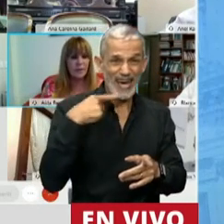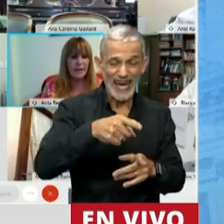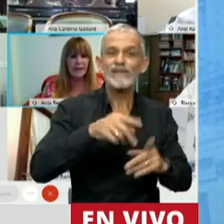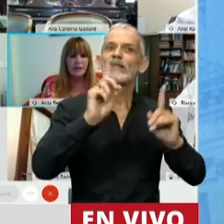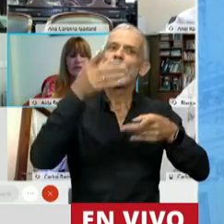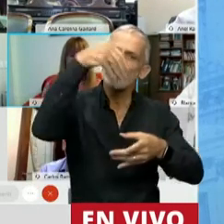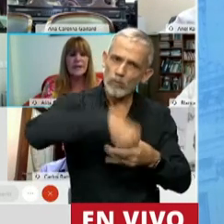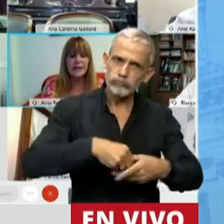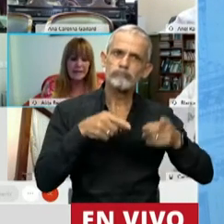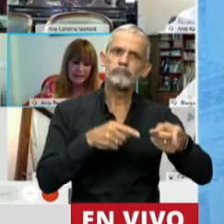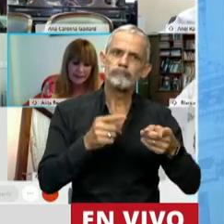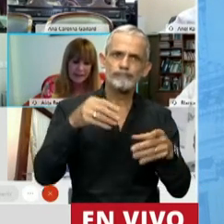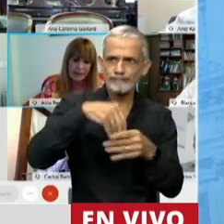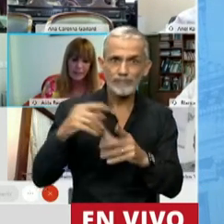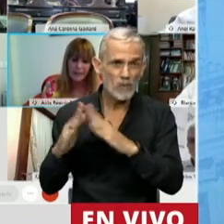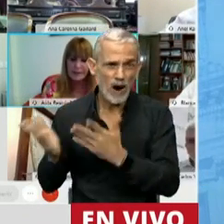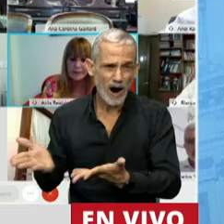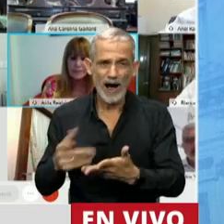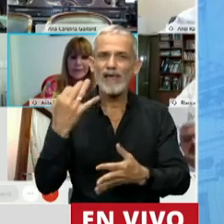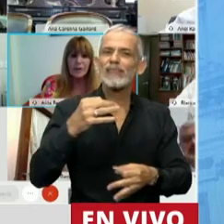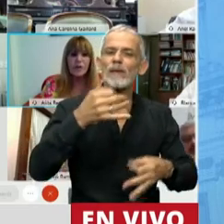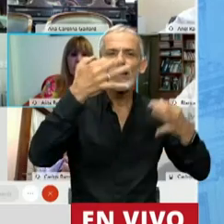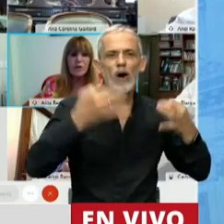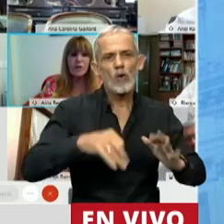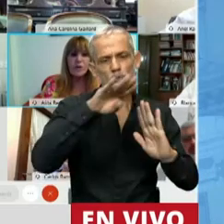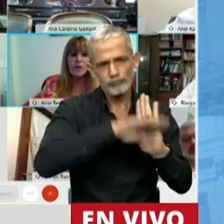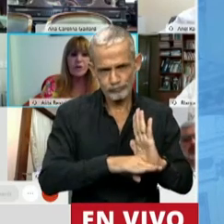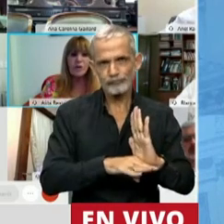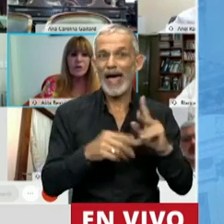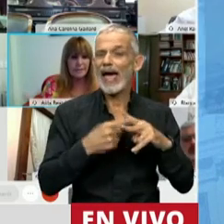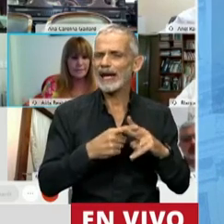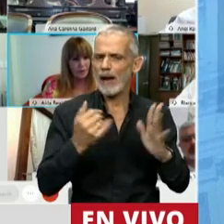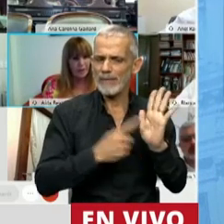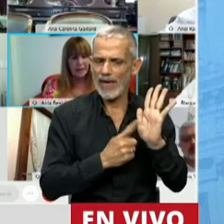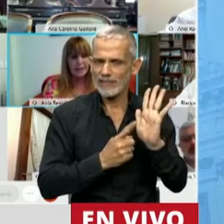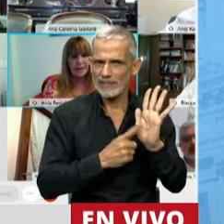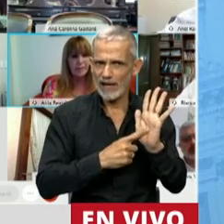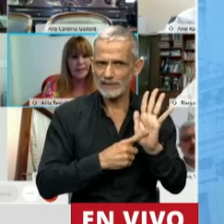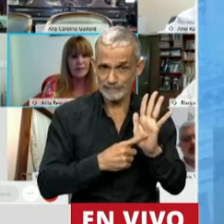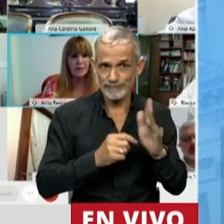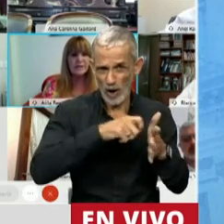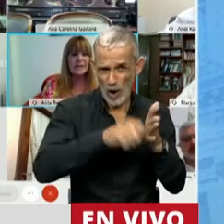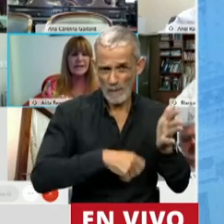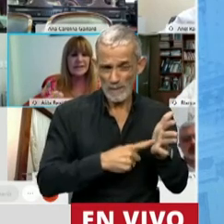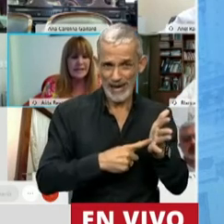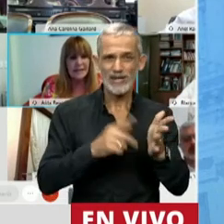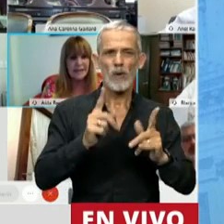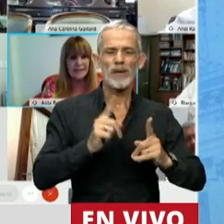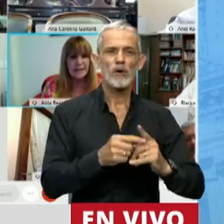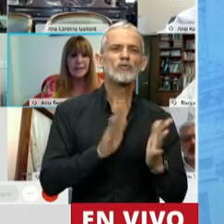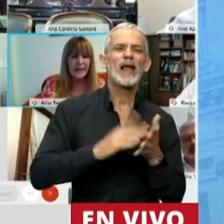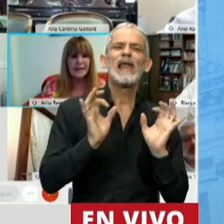involucrado y tiene que cumplir con las herramientas que impone este convenio de